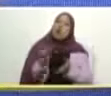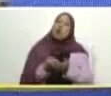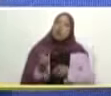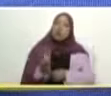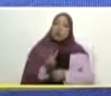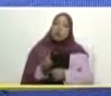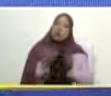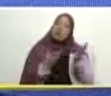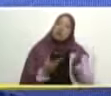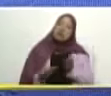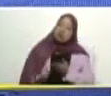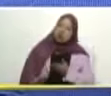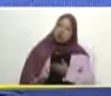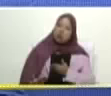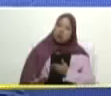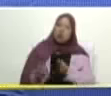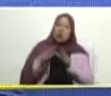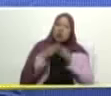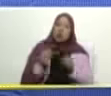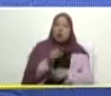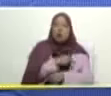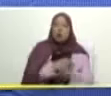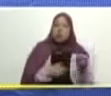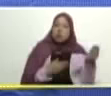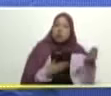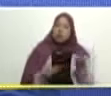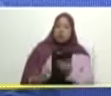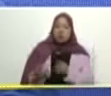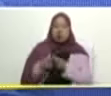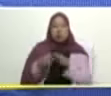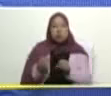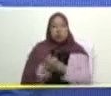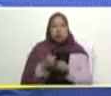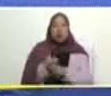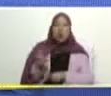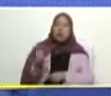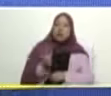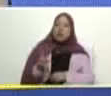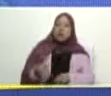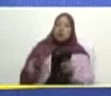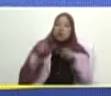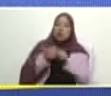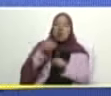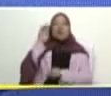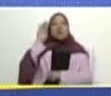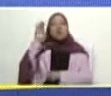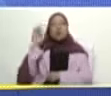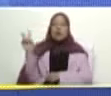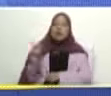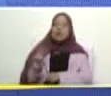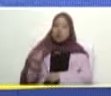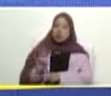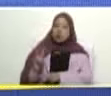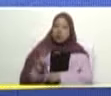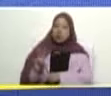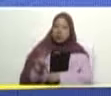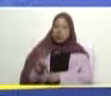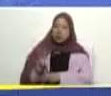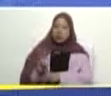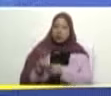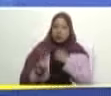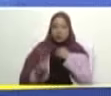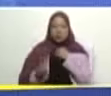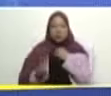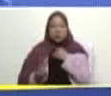le dije bienvenido vente para acá vénganse todos vénganse todos que el país de las oportunidades y del futuro es Venezuela el único